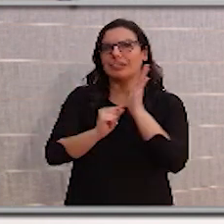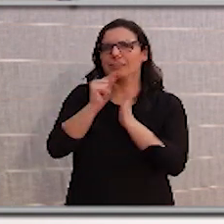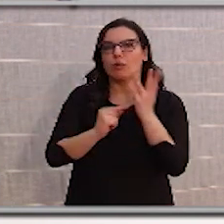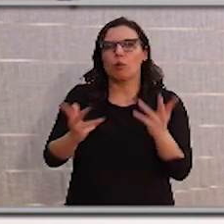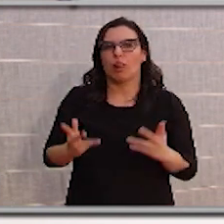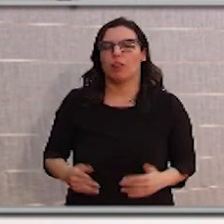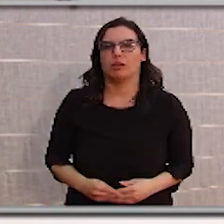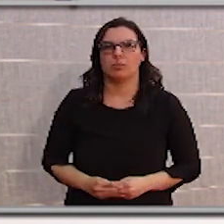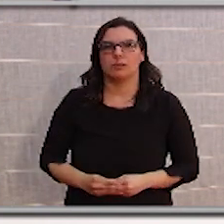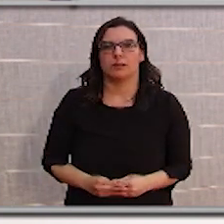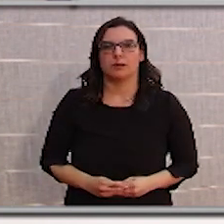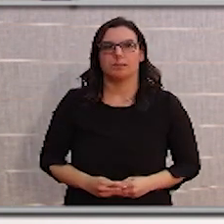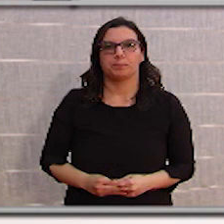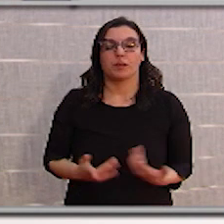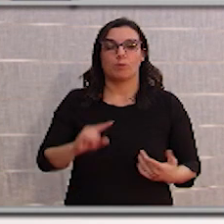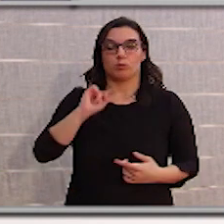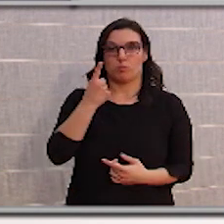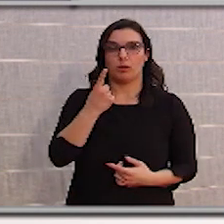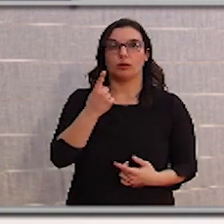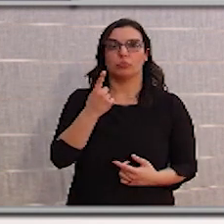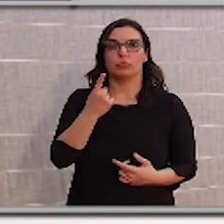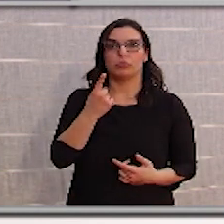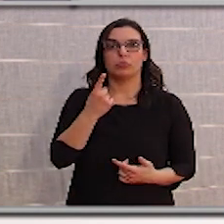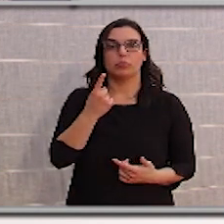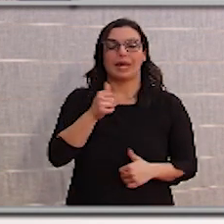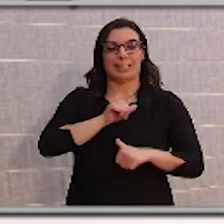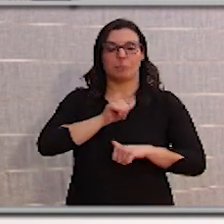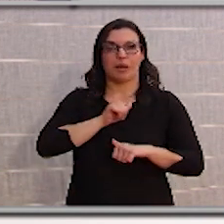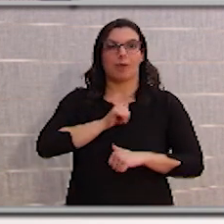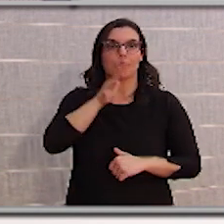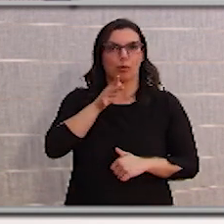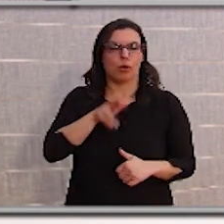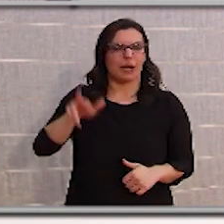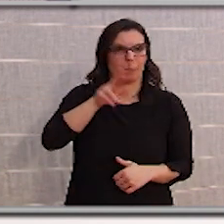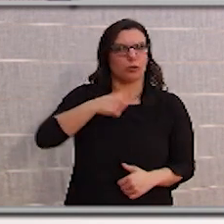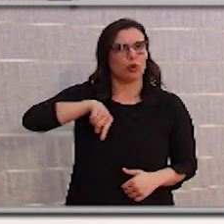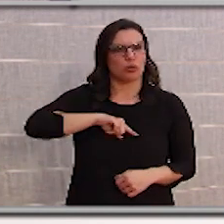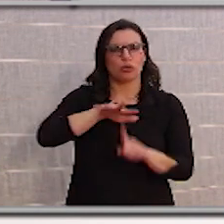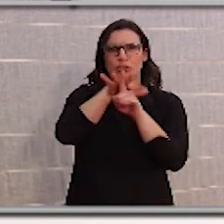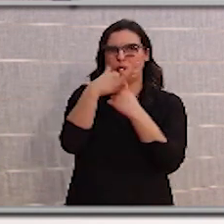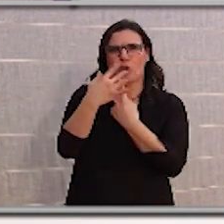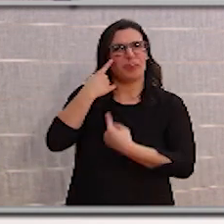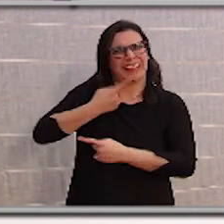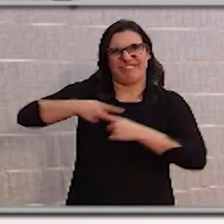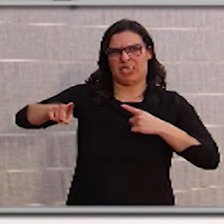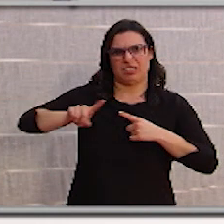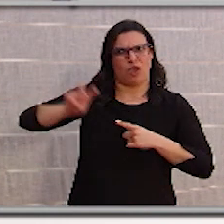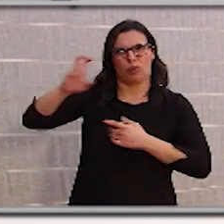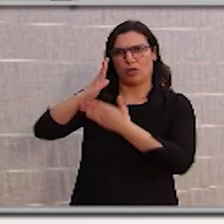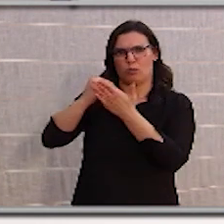Se espera a que se tome esa decisión que, insisto, nosotros tenemos un escenario completamente diferente de otras comunidades.